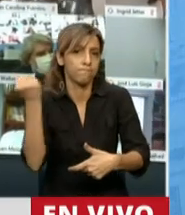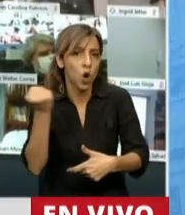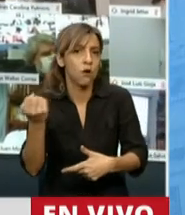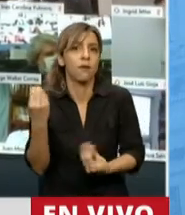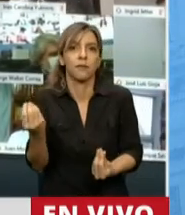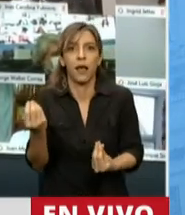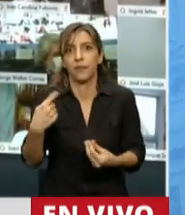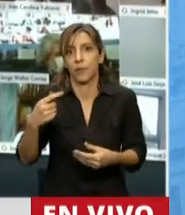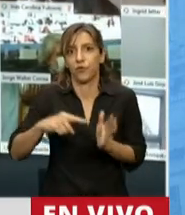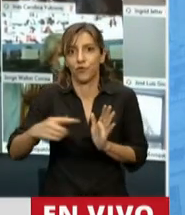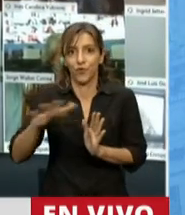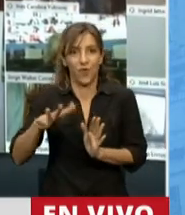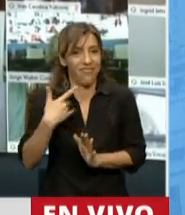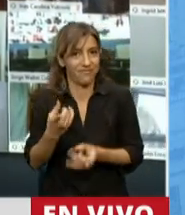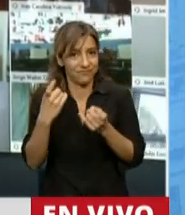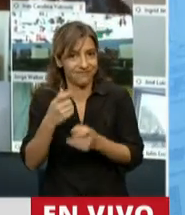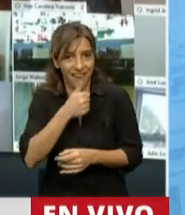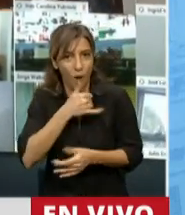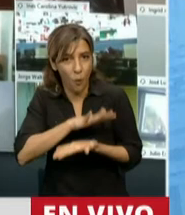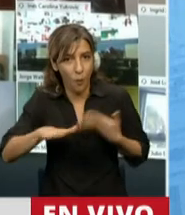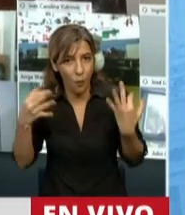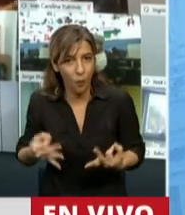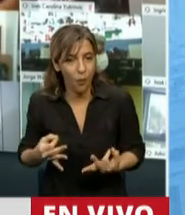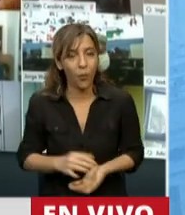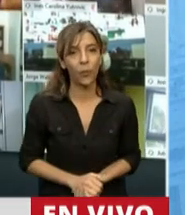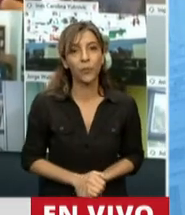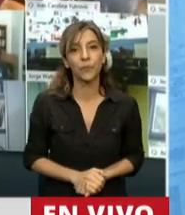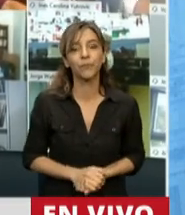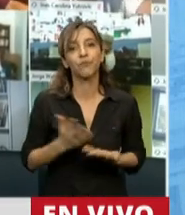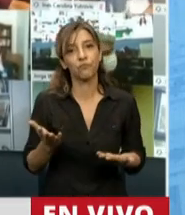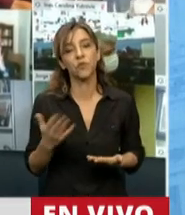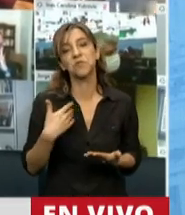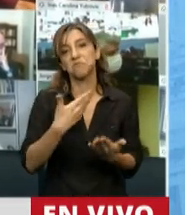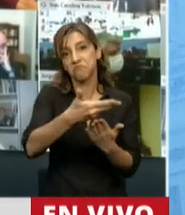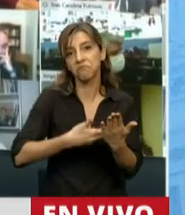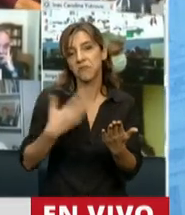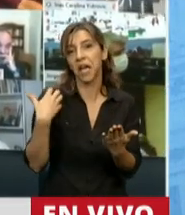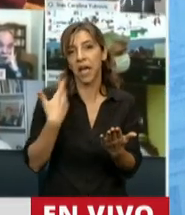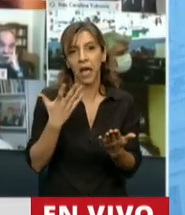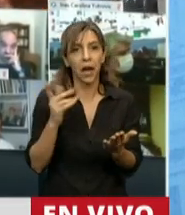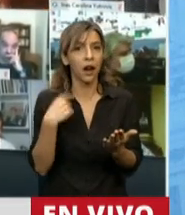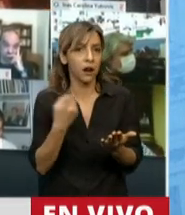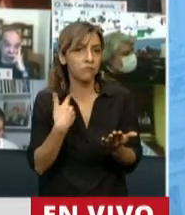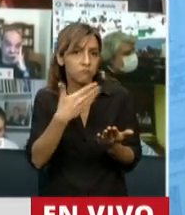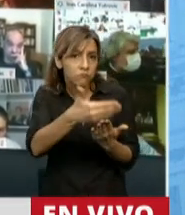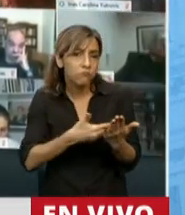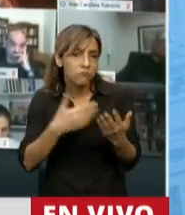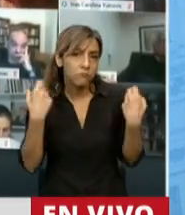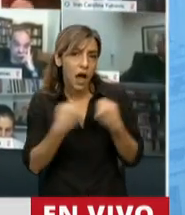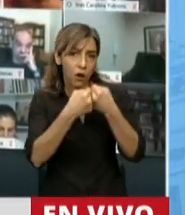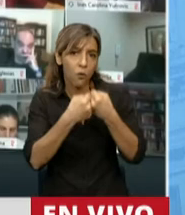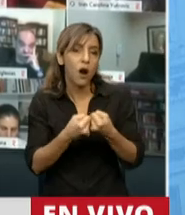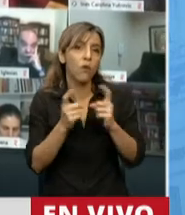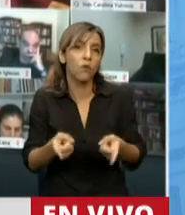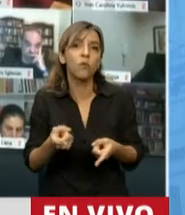otra parte, también estamos, digamos, en un todo de acuerdo, pero queremos señalar con lo que significa corregir esa injusticia que ha sido